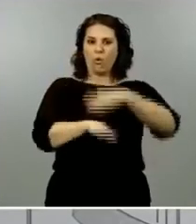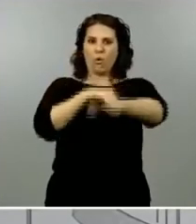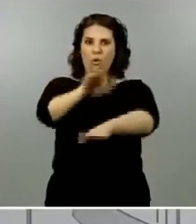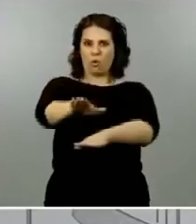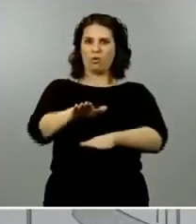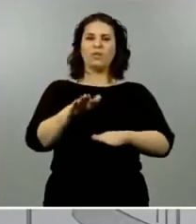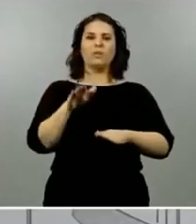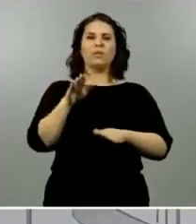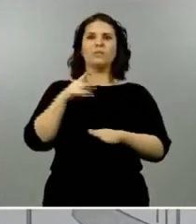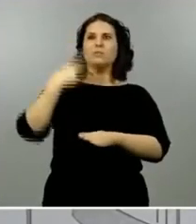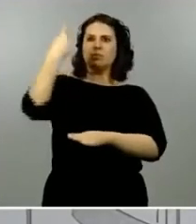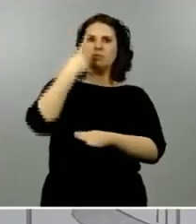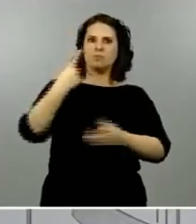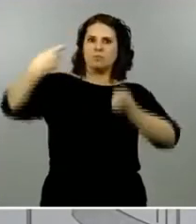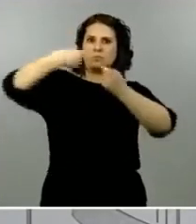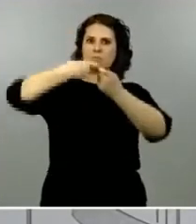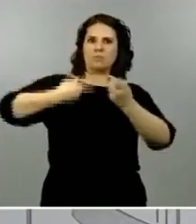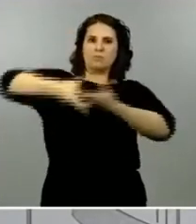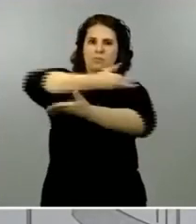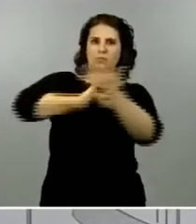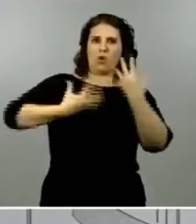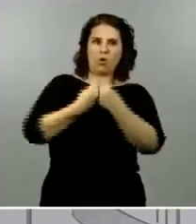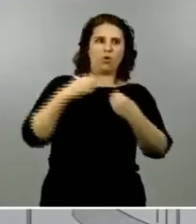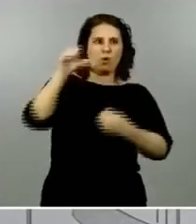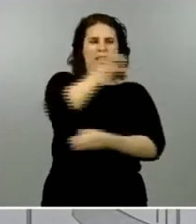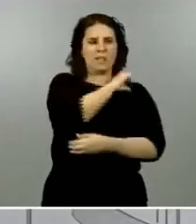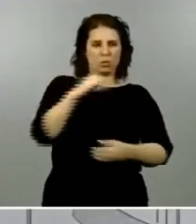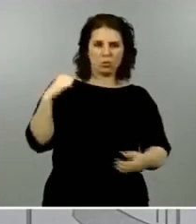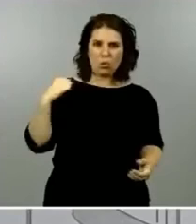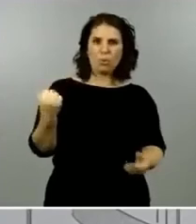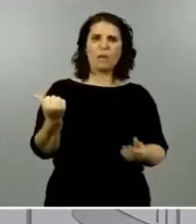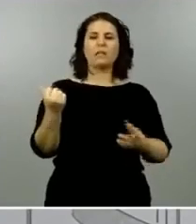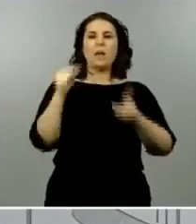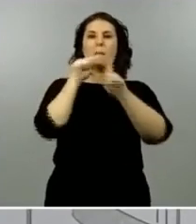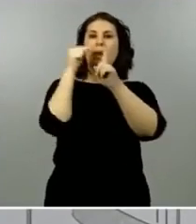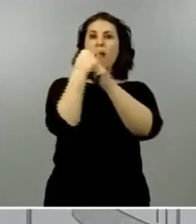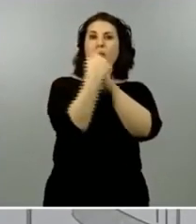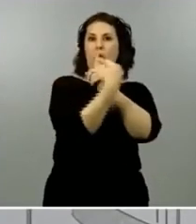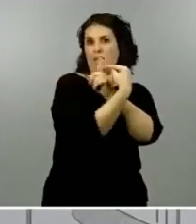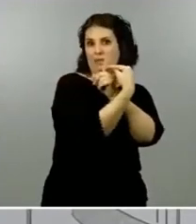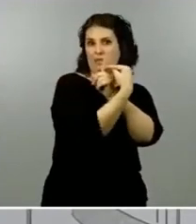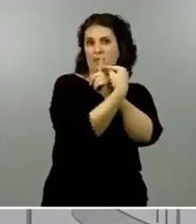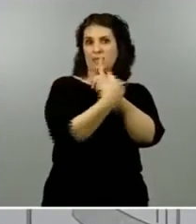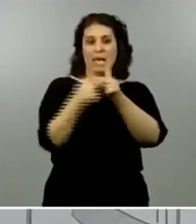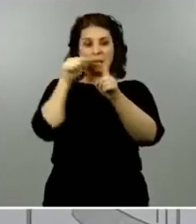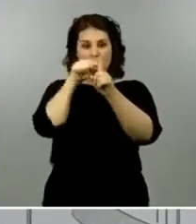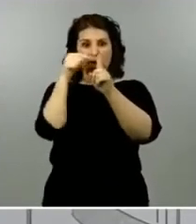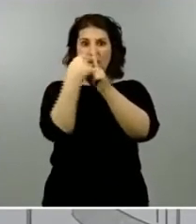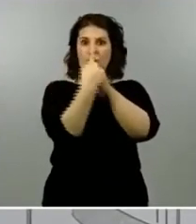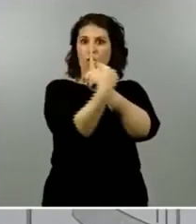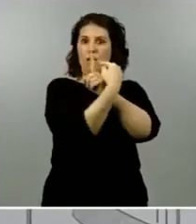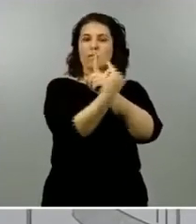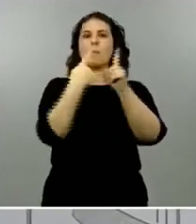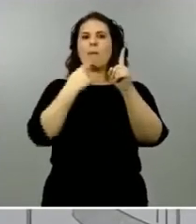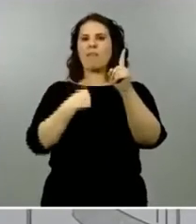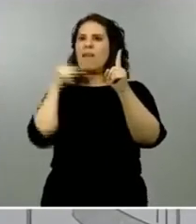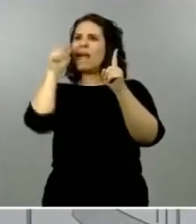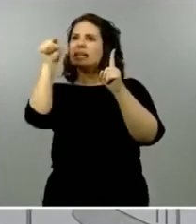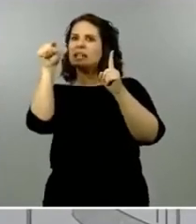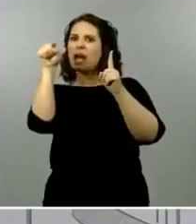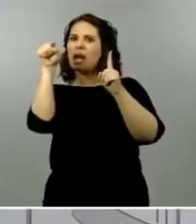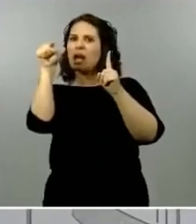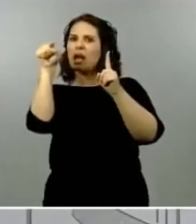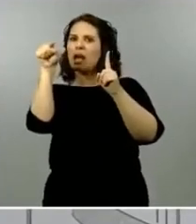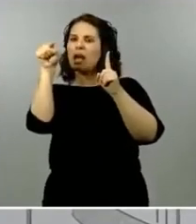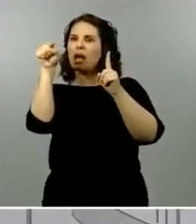autónomas los marcadores es decir aquellos parámetros que son los que nos permiten evaluar si una comunidad autónoma pasa o